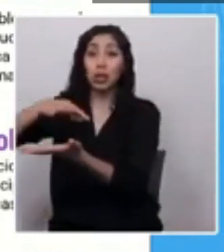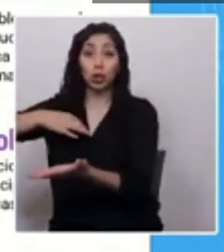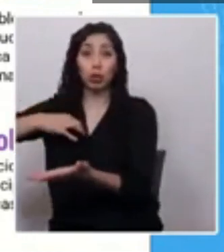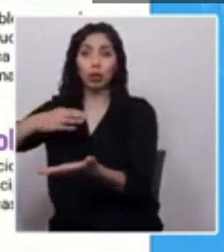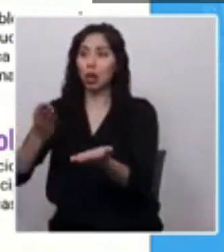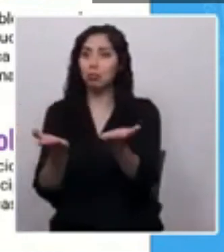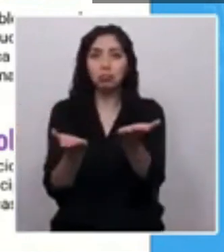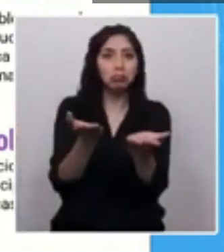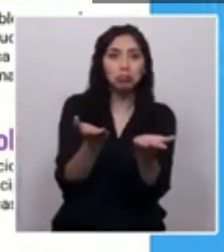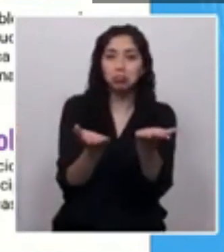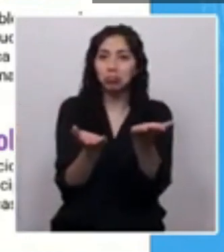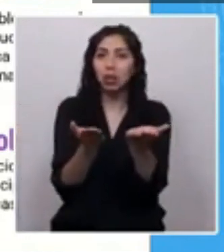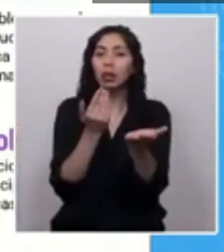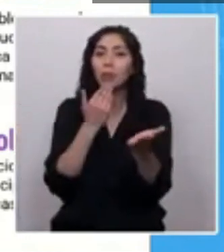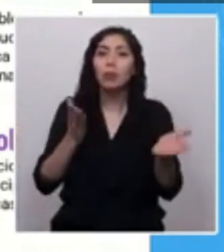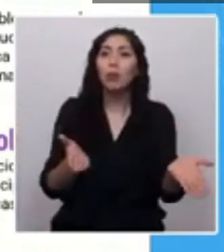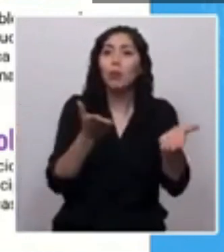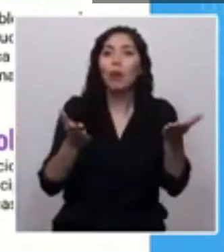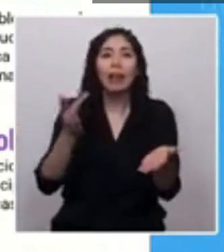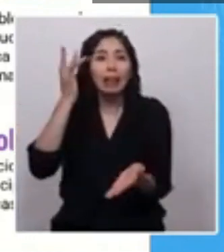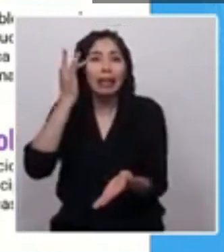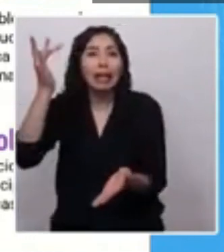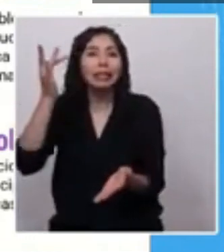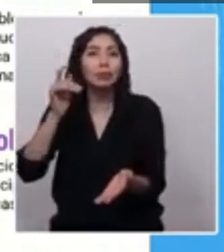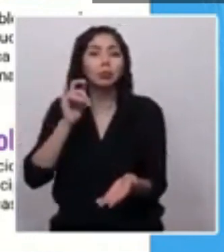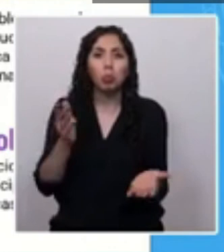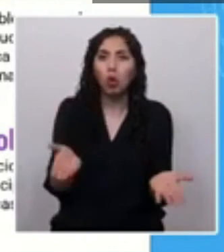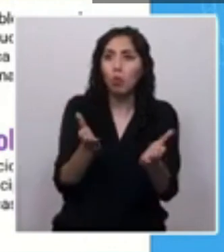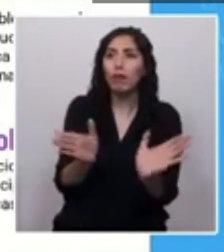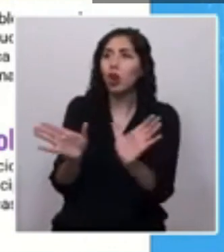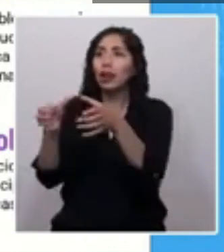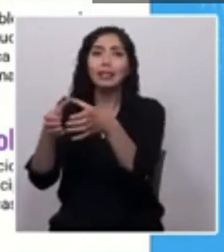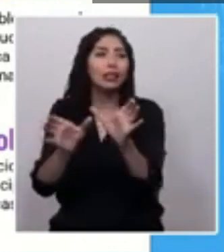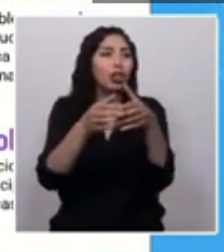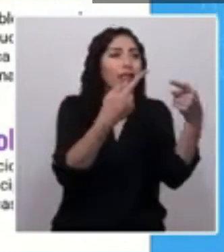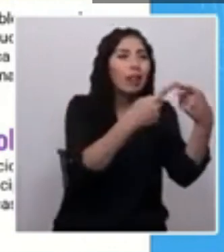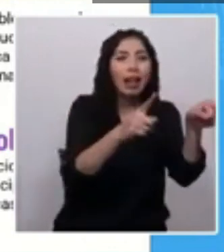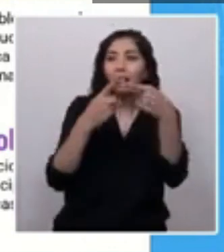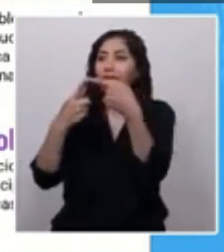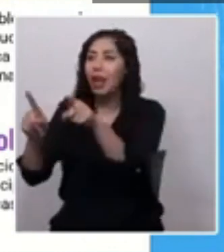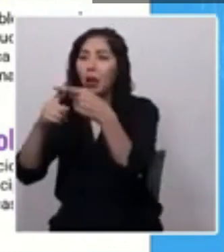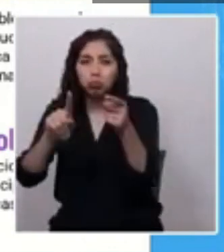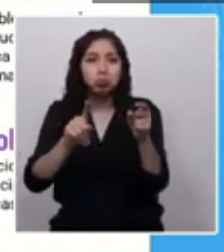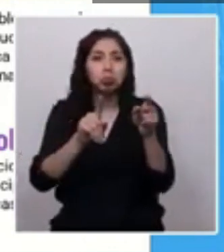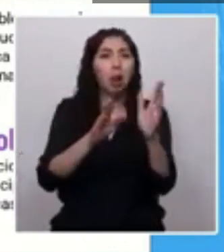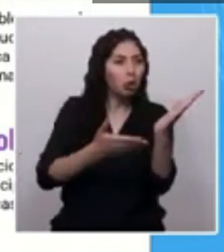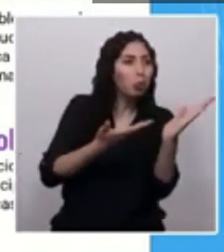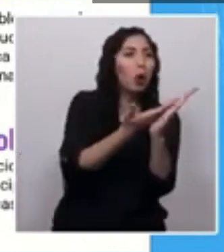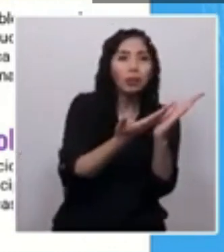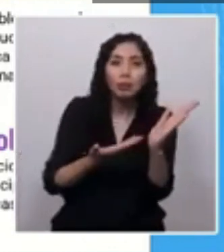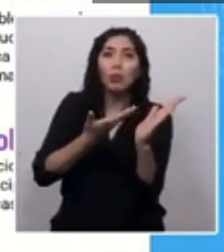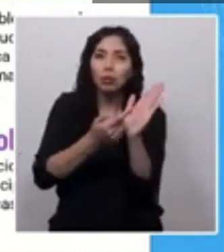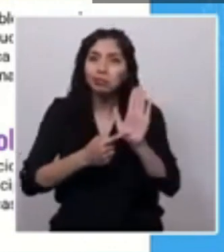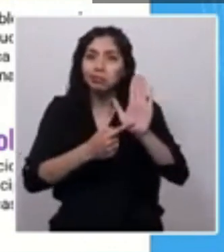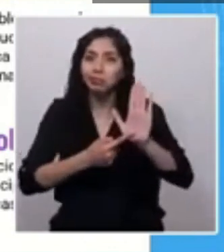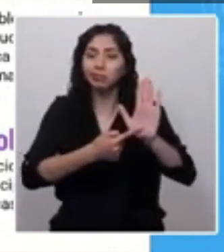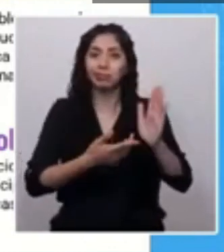promueve el involucramiento de distintas organizaciones que pueden proponer, hacer propuestas de iniciativas. Bien, y por último,